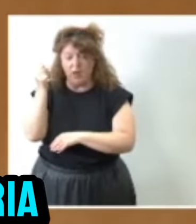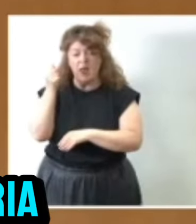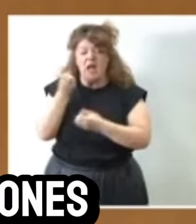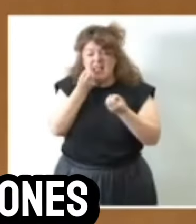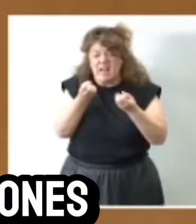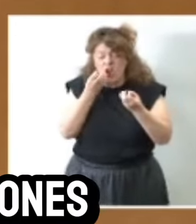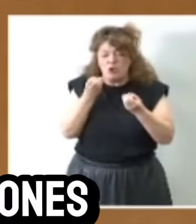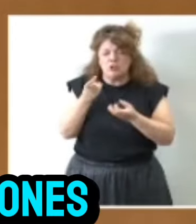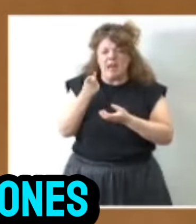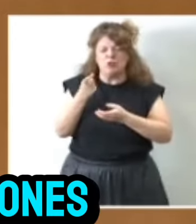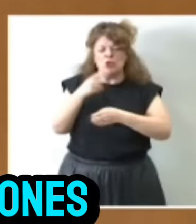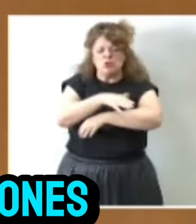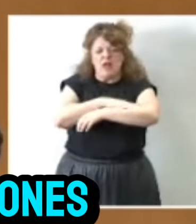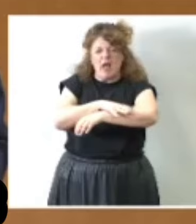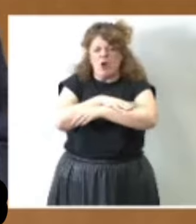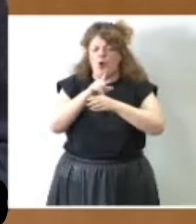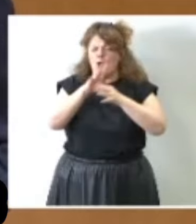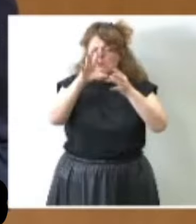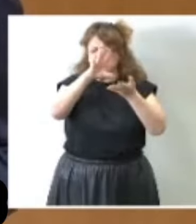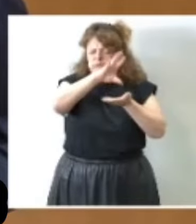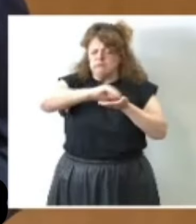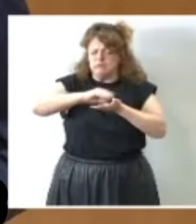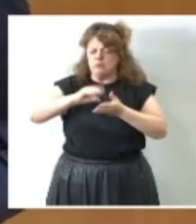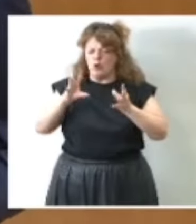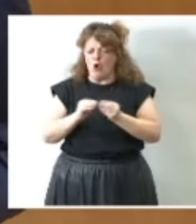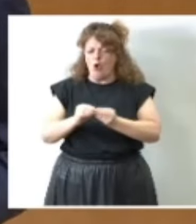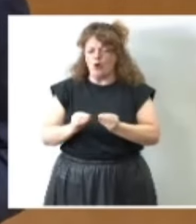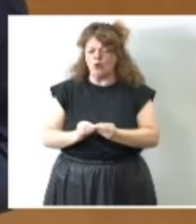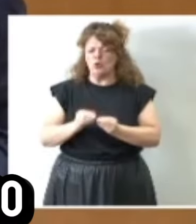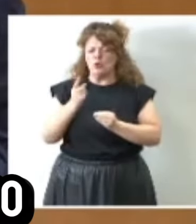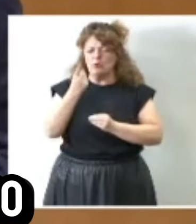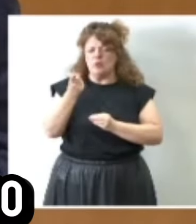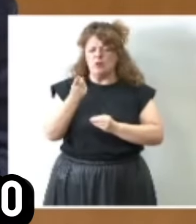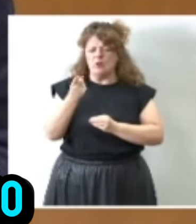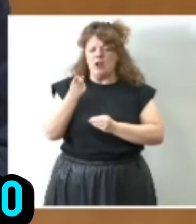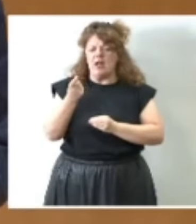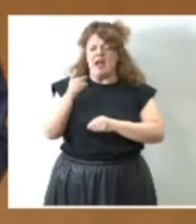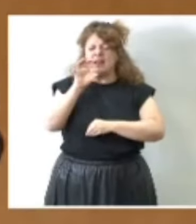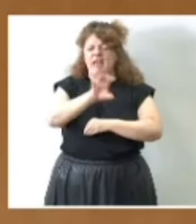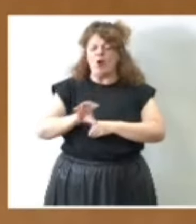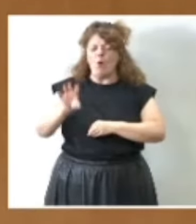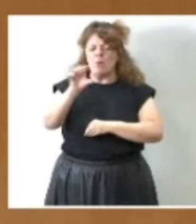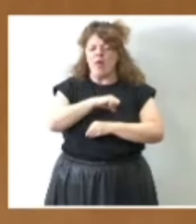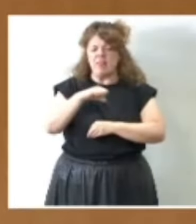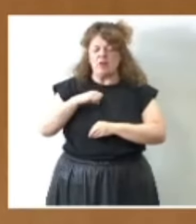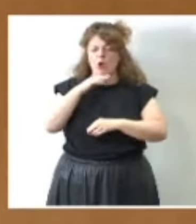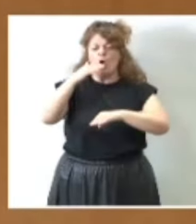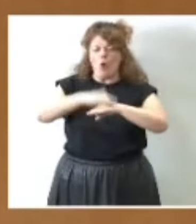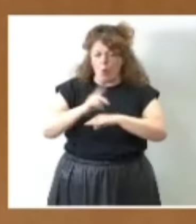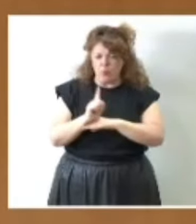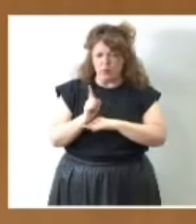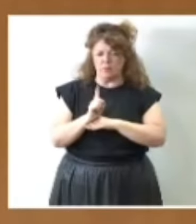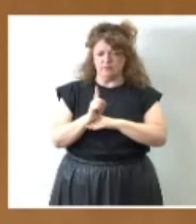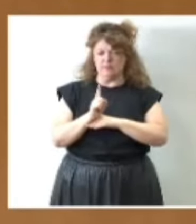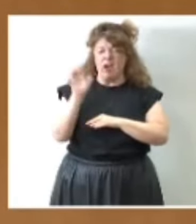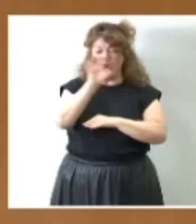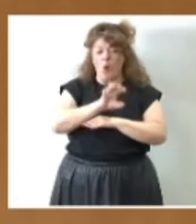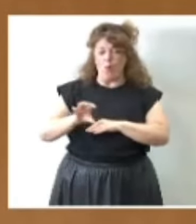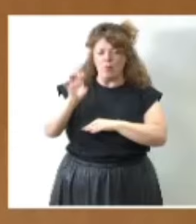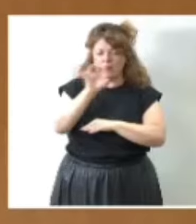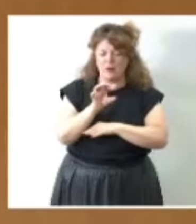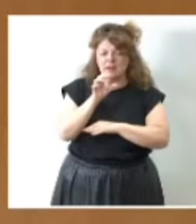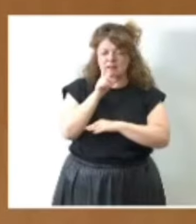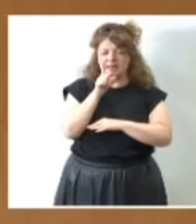presupuestaria permiten extraer conclusiones, extraer conclusiones sobre en qué comunidades el Gobierno cumplió, en qué comunidades incluso